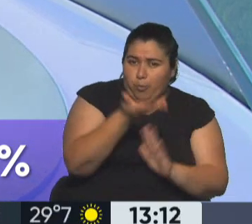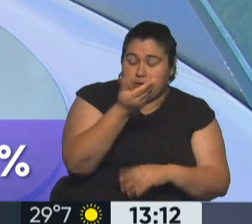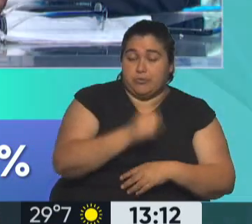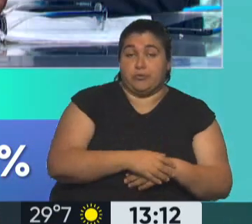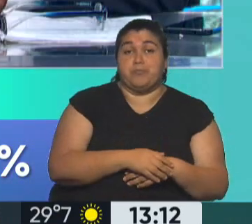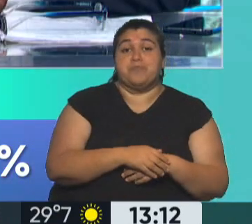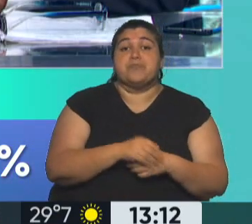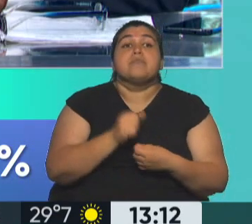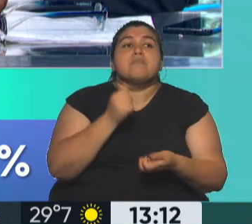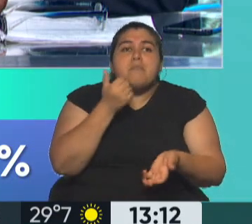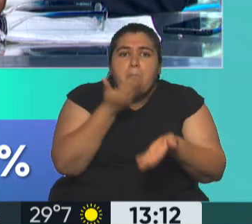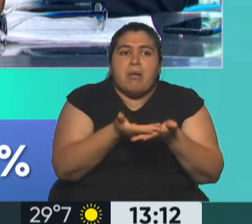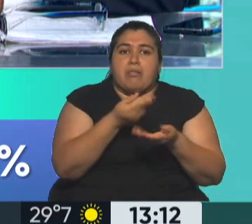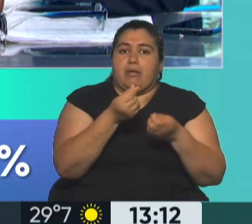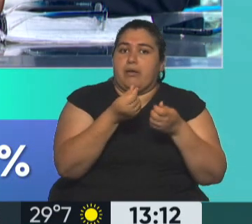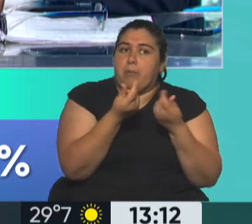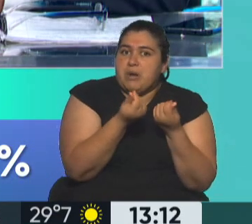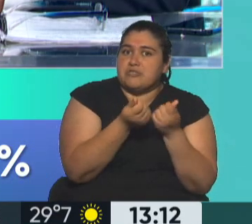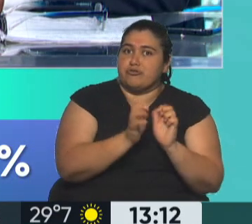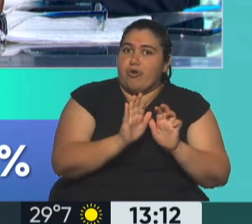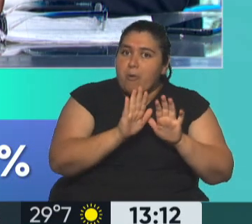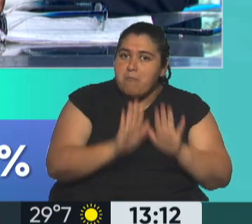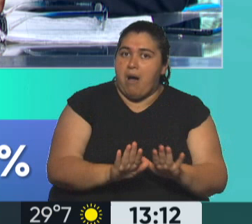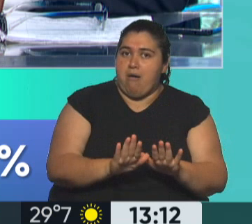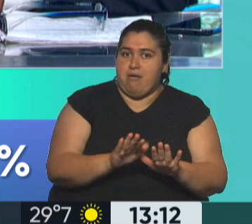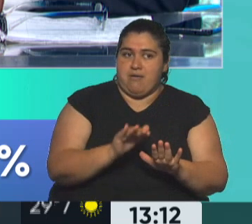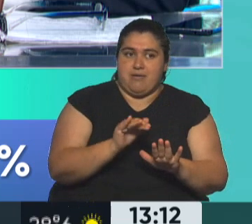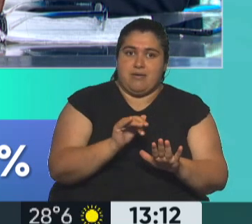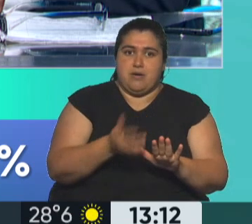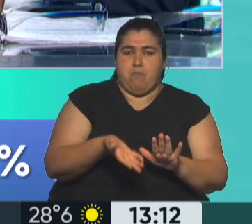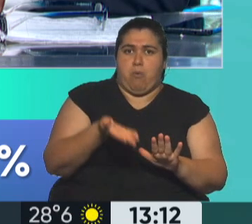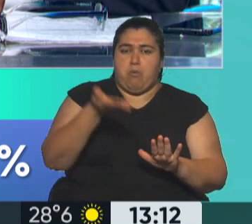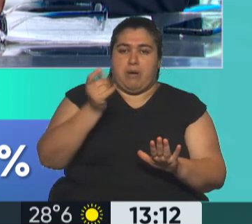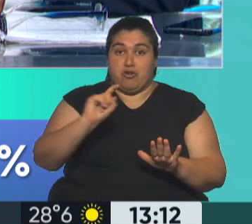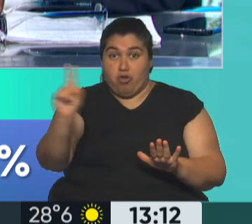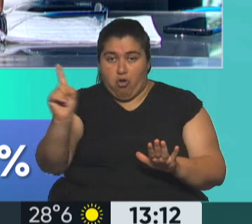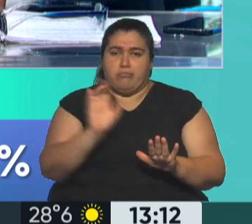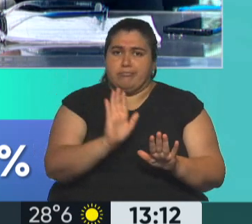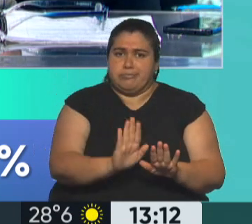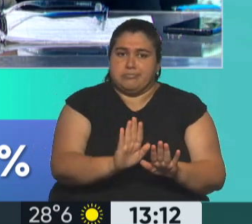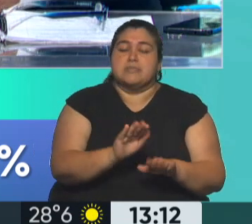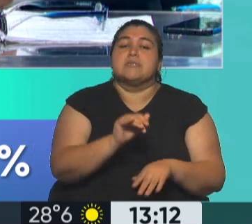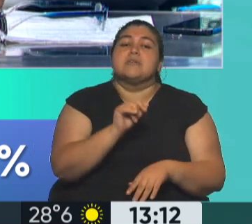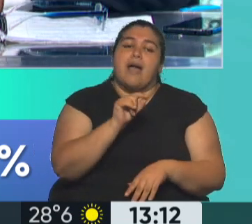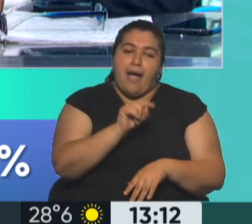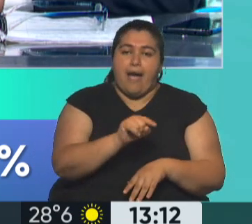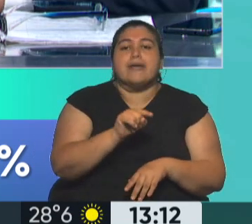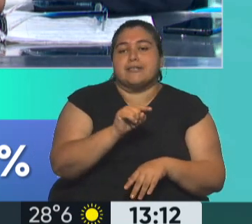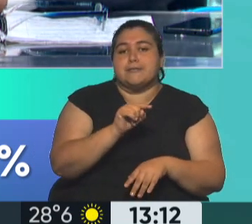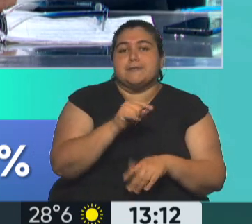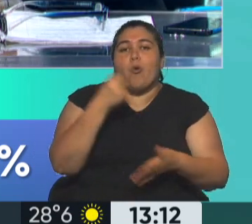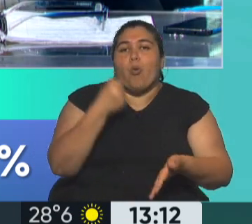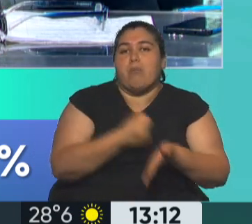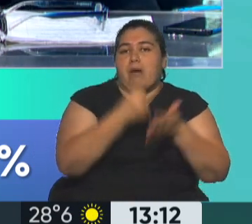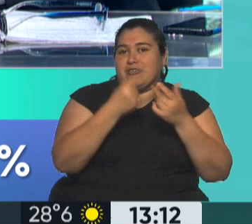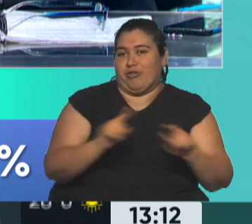de congelar, de evitar que siguiera esta escalada de precios tuvo algún nivel de impacto porque estamos hablando de una